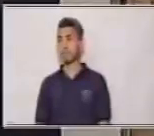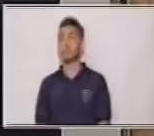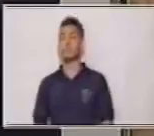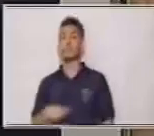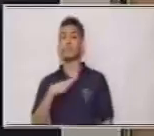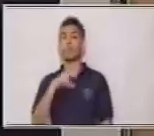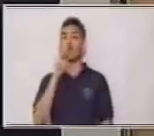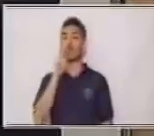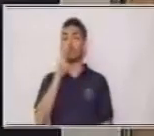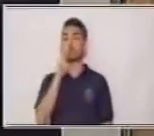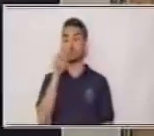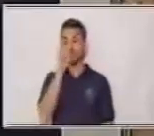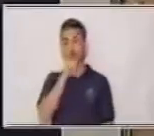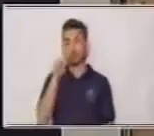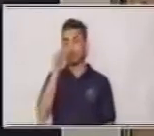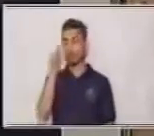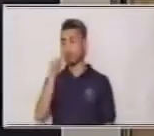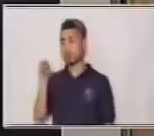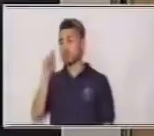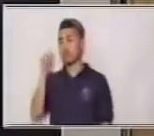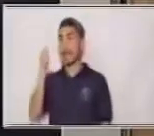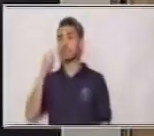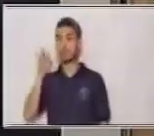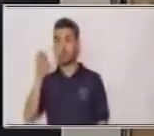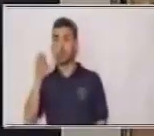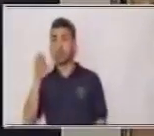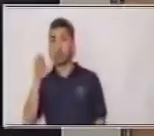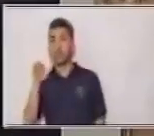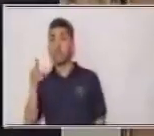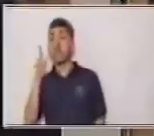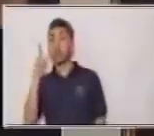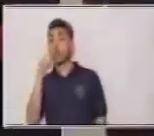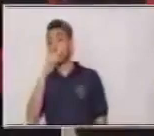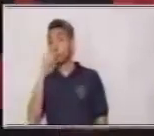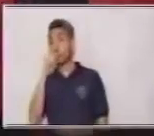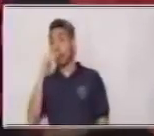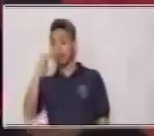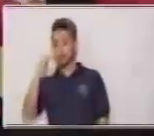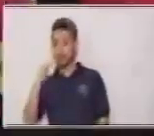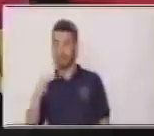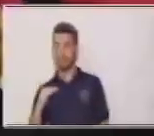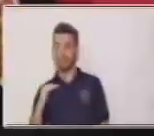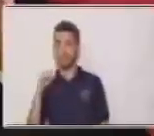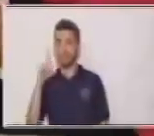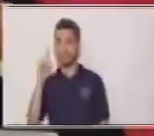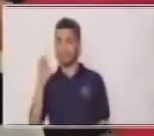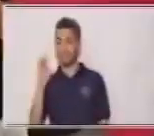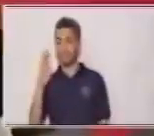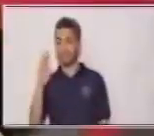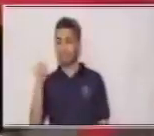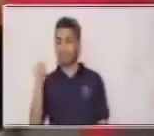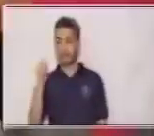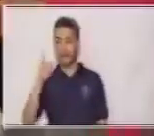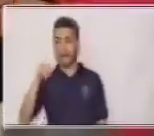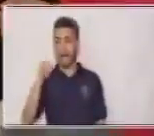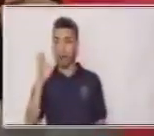círculos azules y uno rojo debajo del cuadro. Corresponde a este.